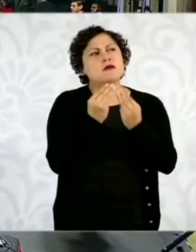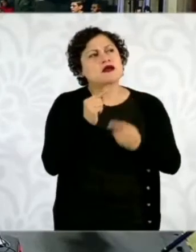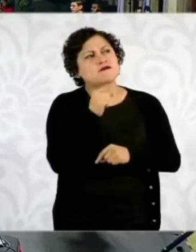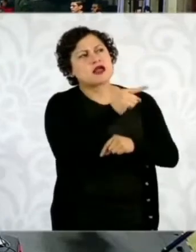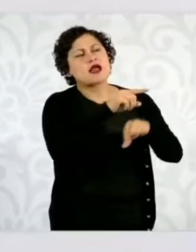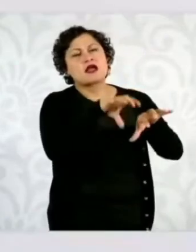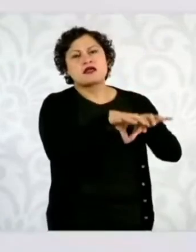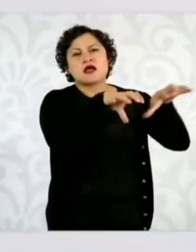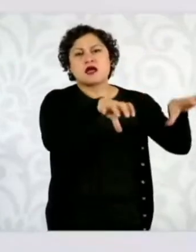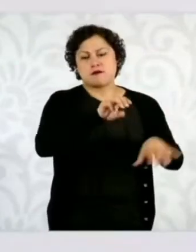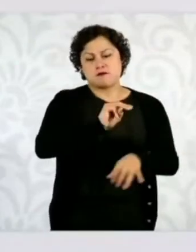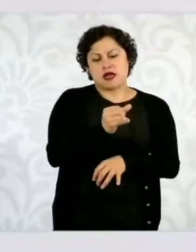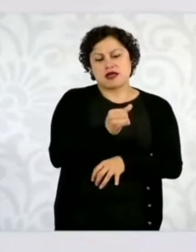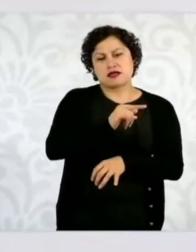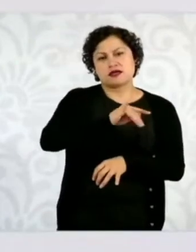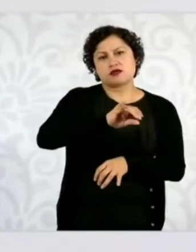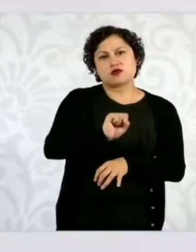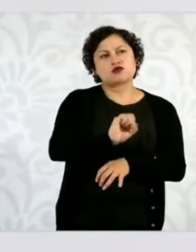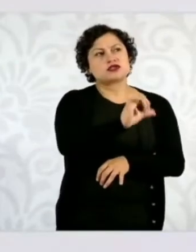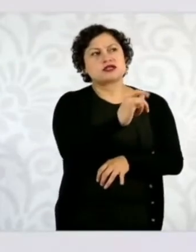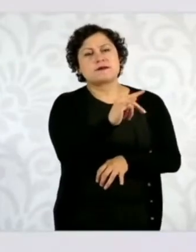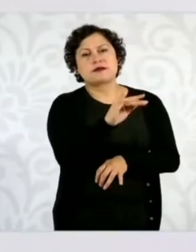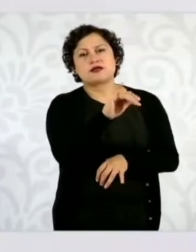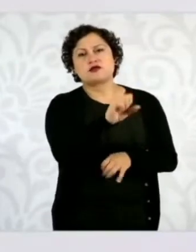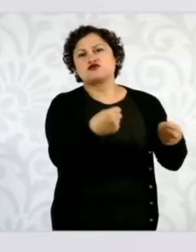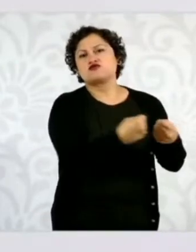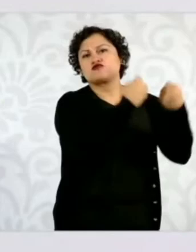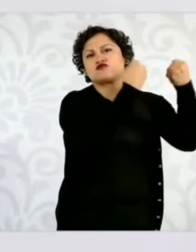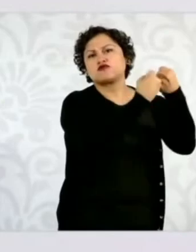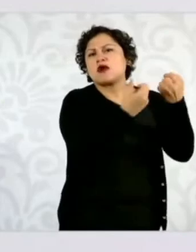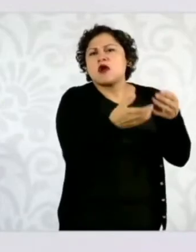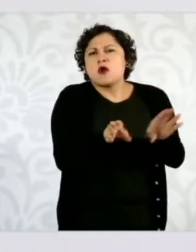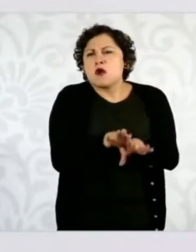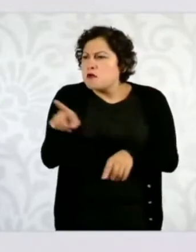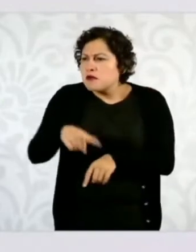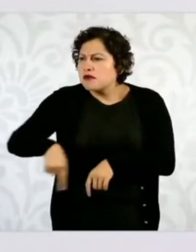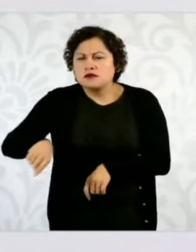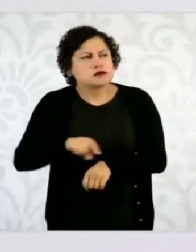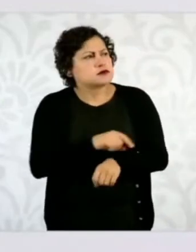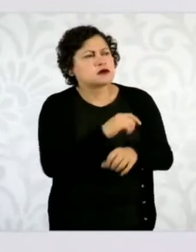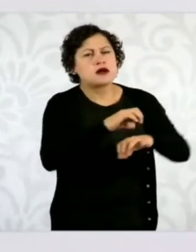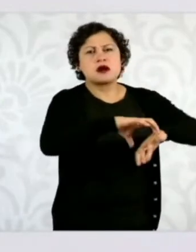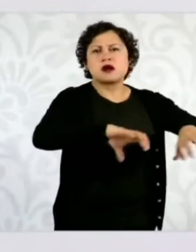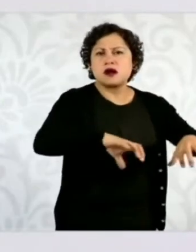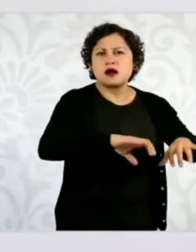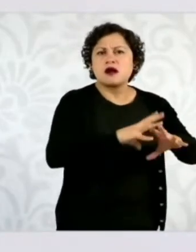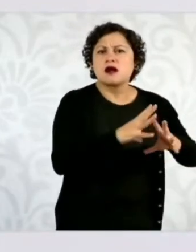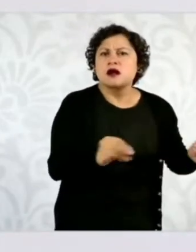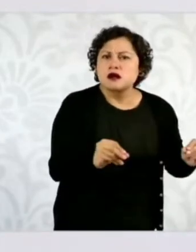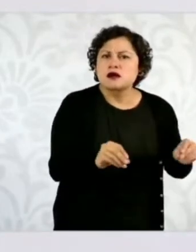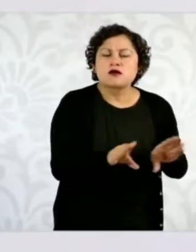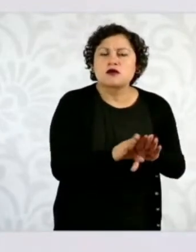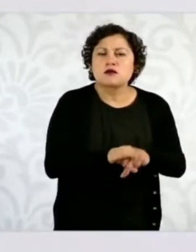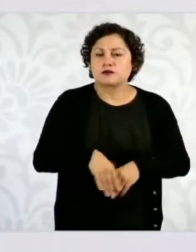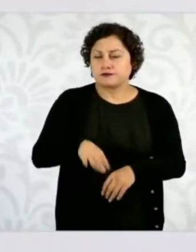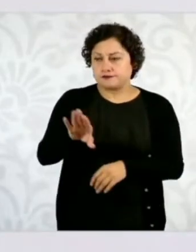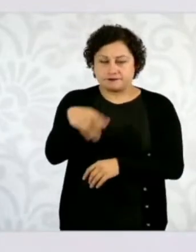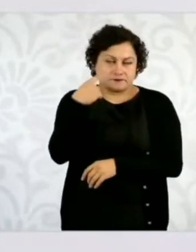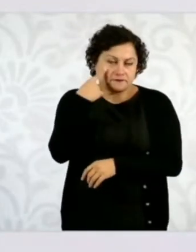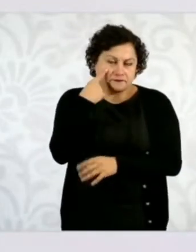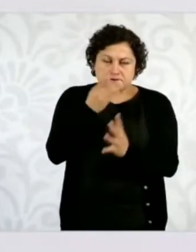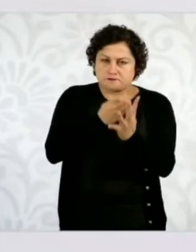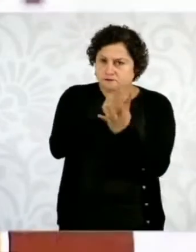Inteligencia e investigación. Lo que tiene… son dos cosas. Una es atención a las causas,